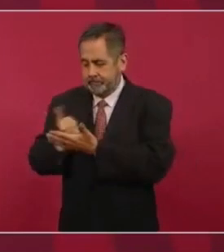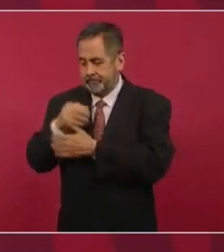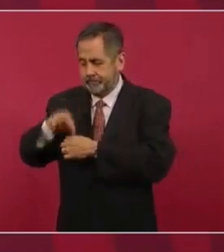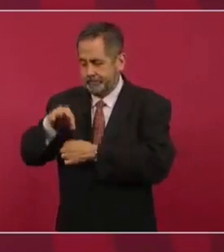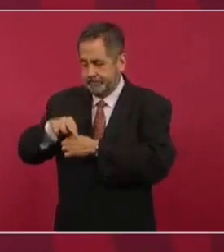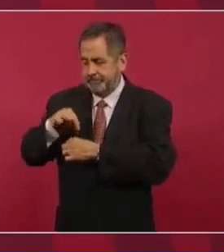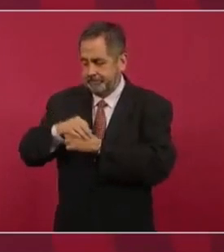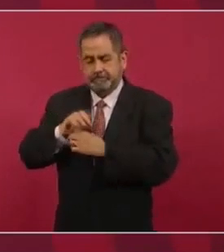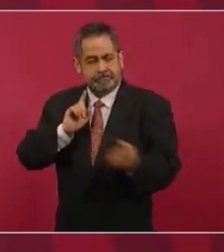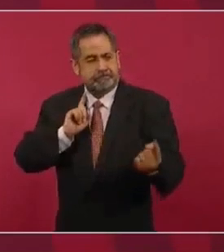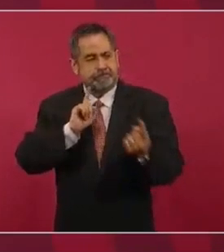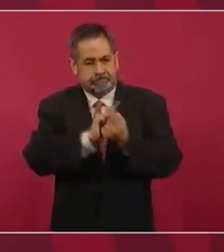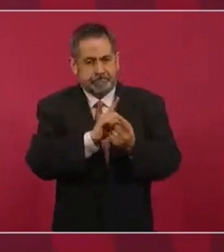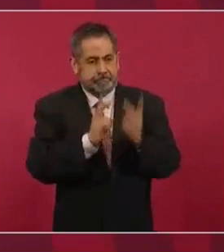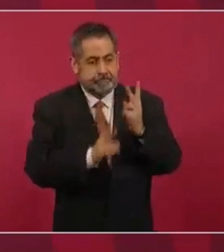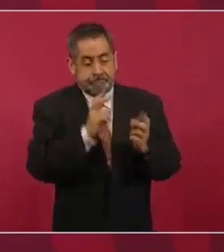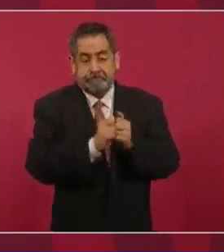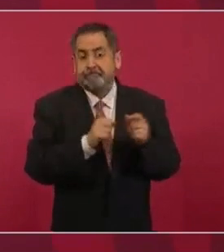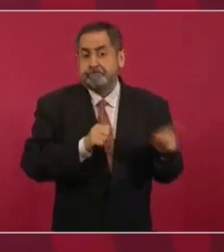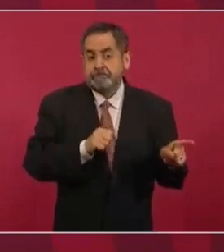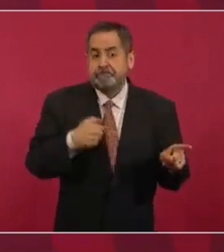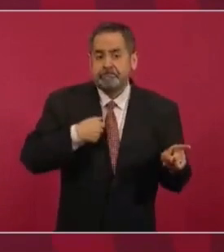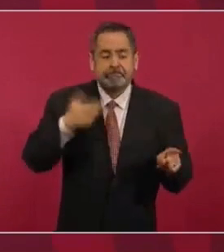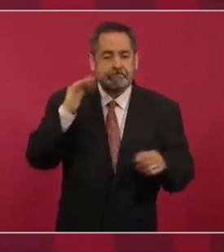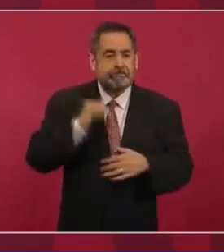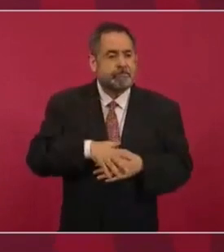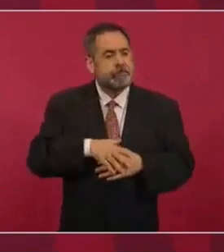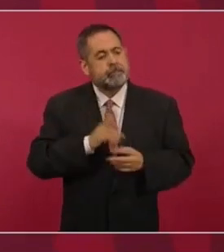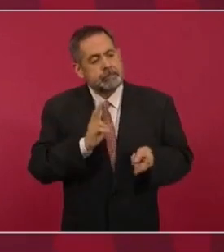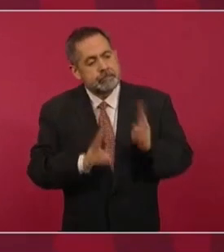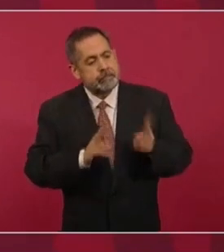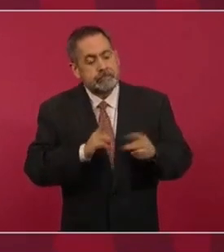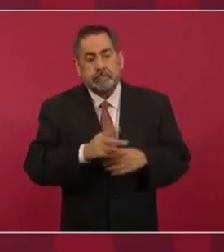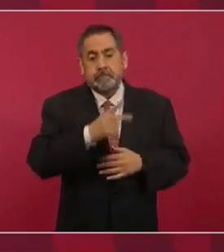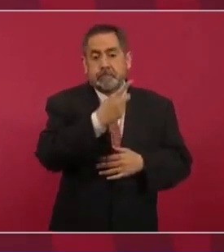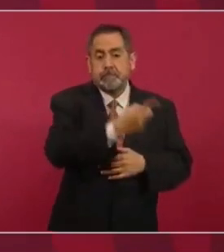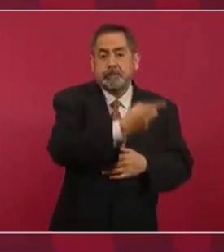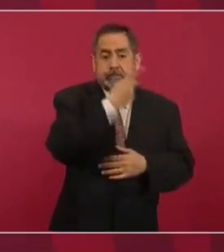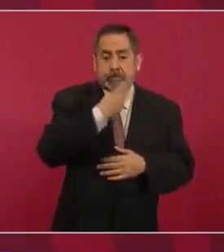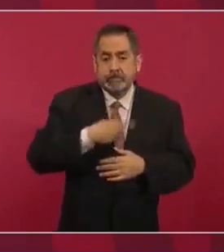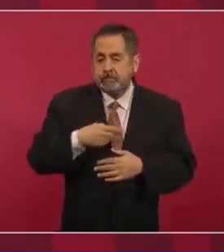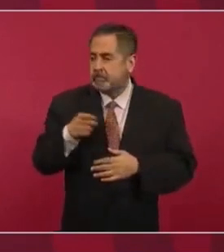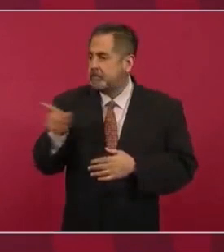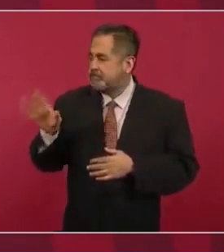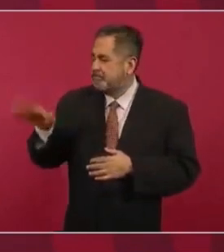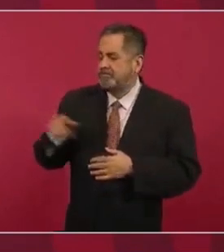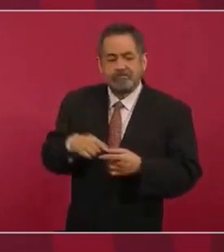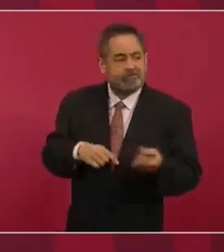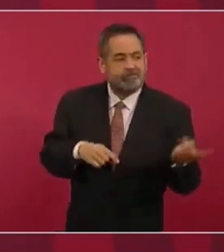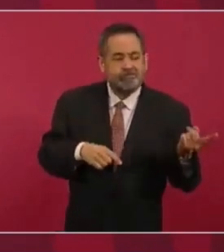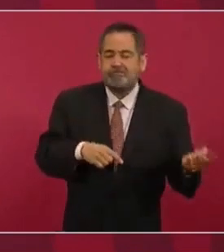y en la plática me dice, me traicionaron.